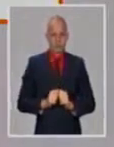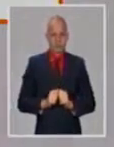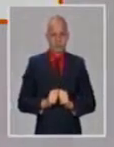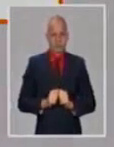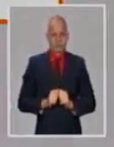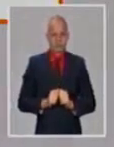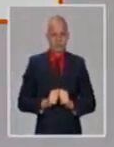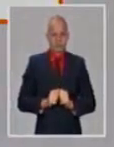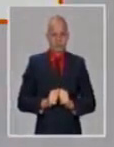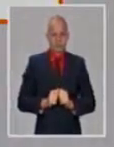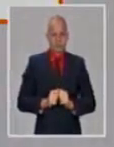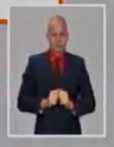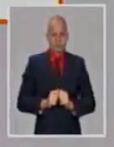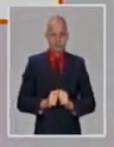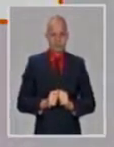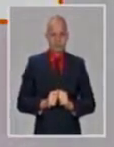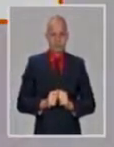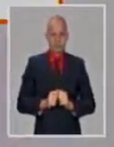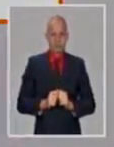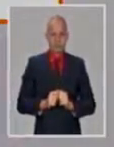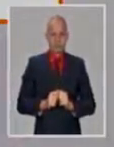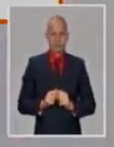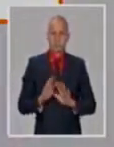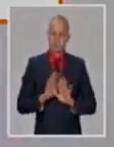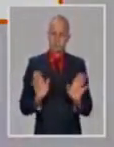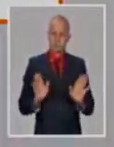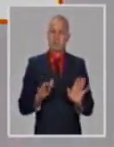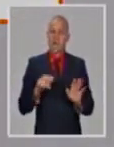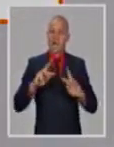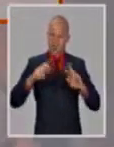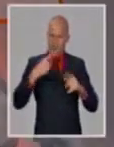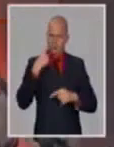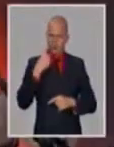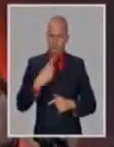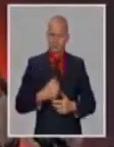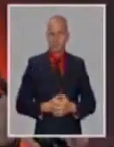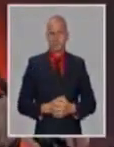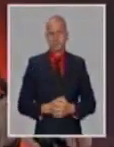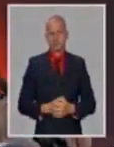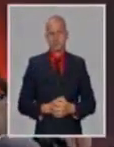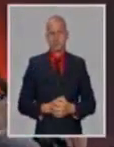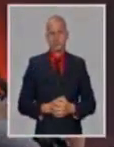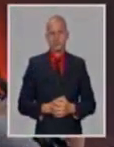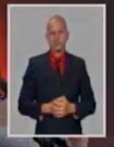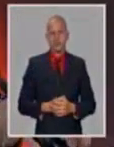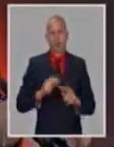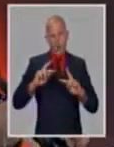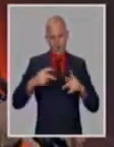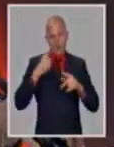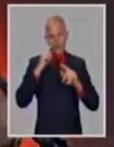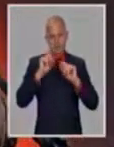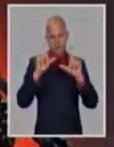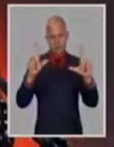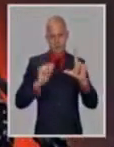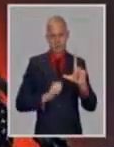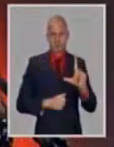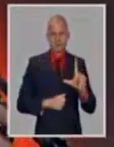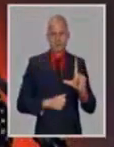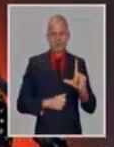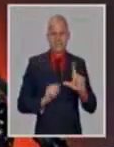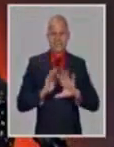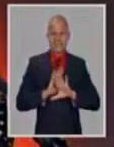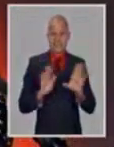más complicados. A modo de resumen, la siguiente, por favor. Se han